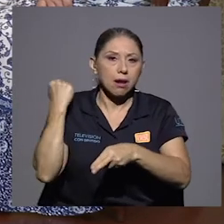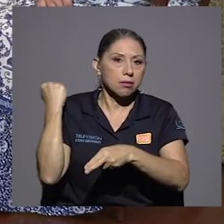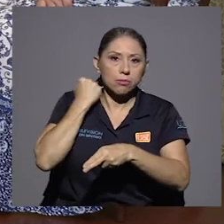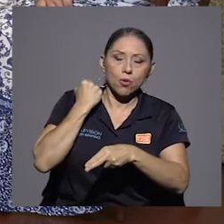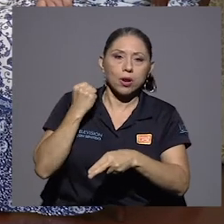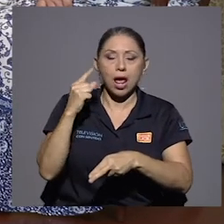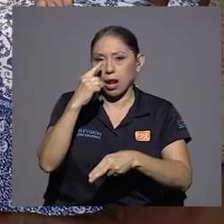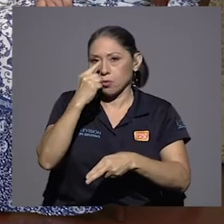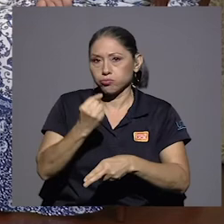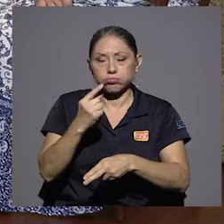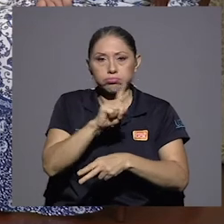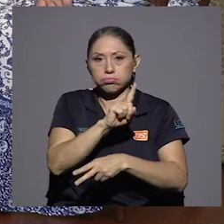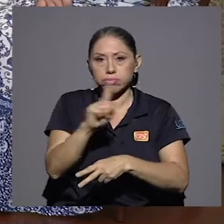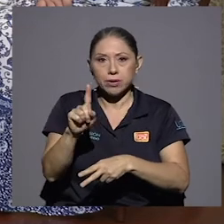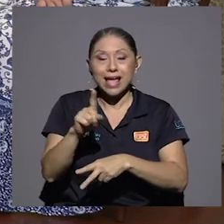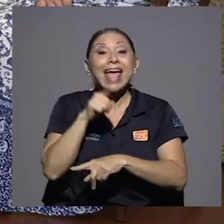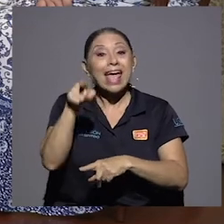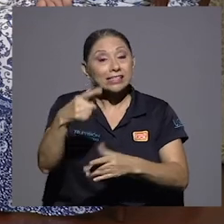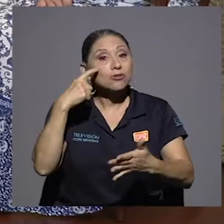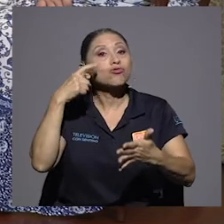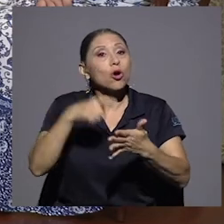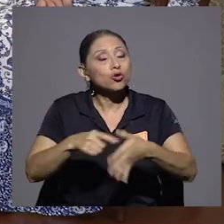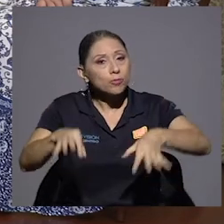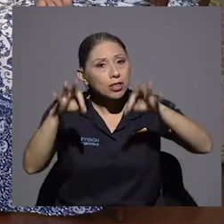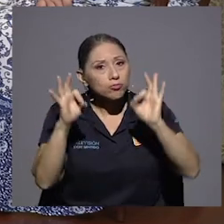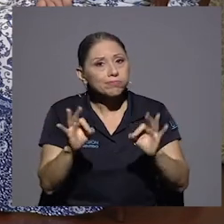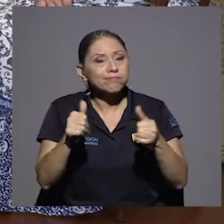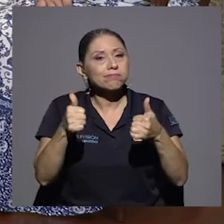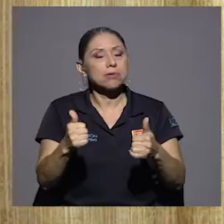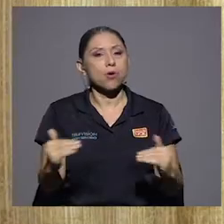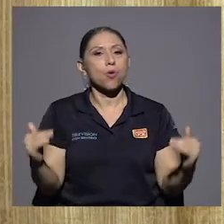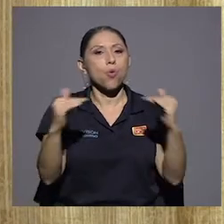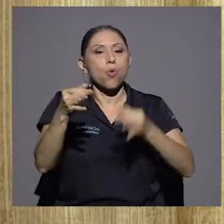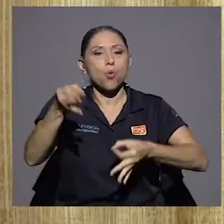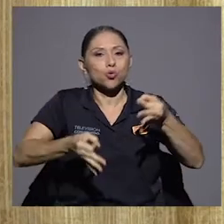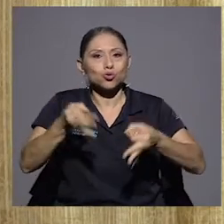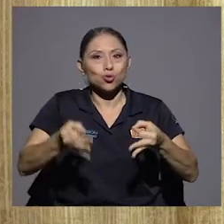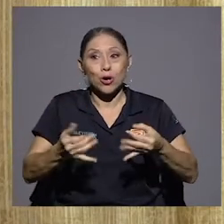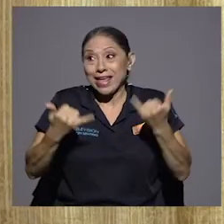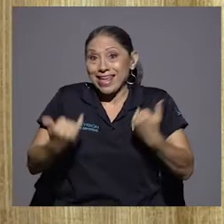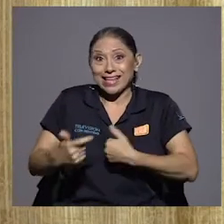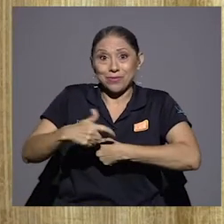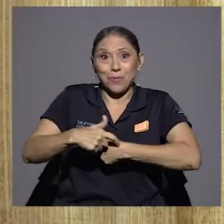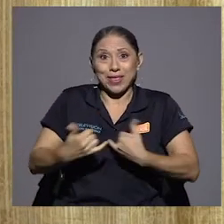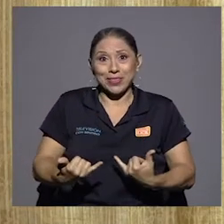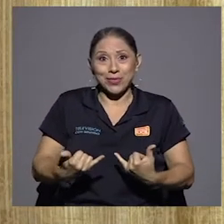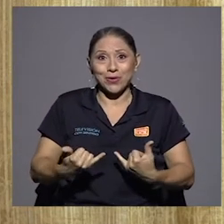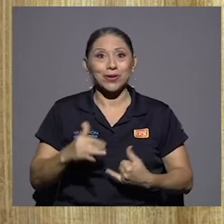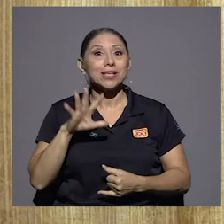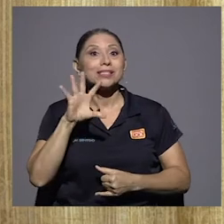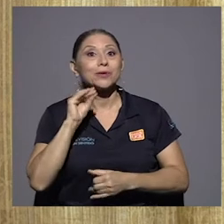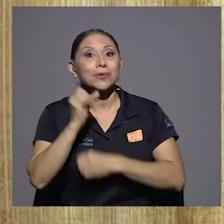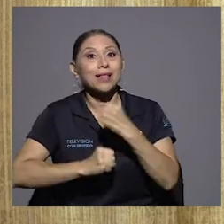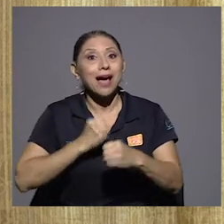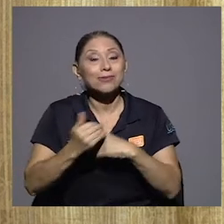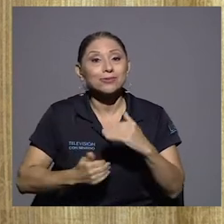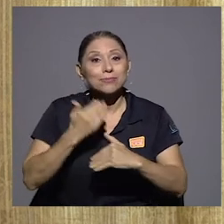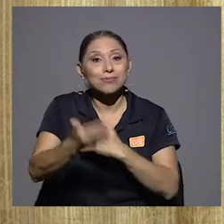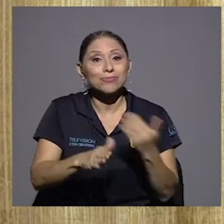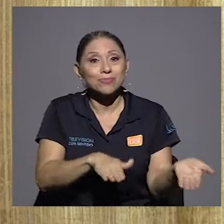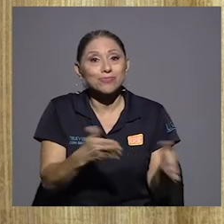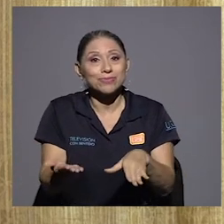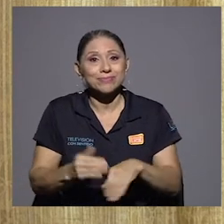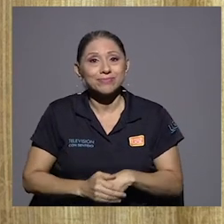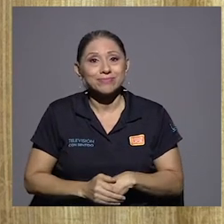justo y que llegue en este momento ¿verdad? a 50 años de su partida a 50 años de su partida en el